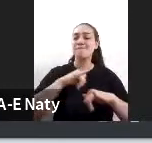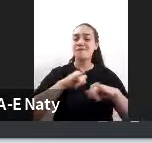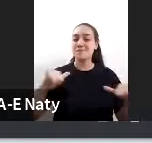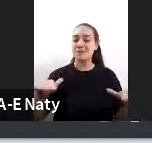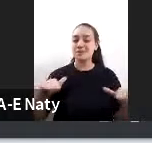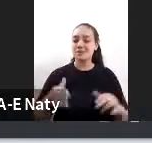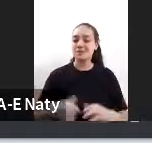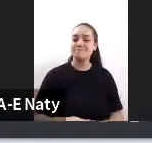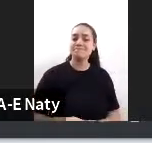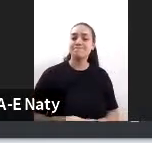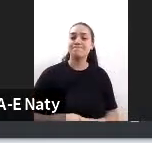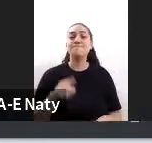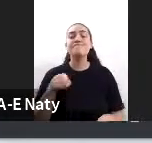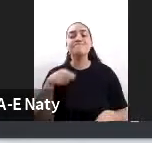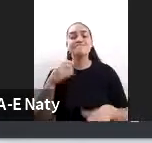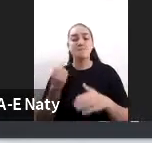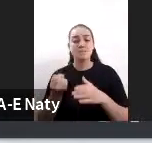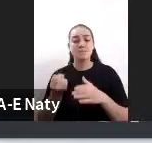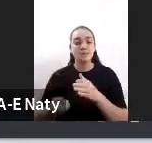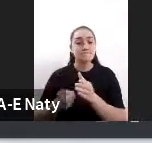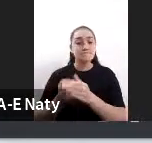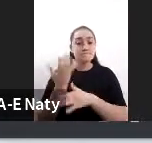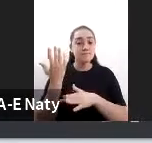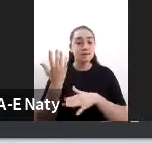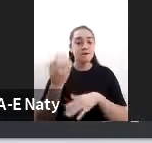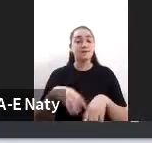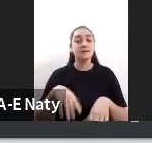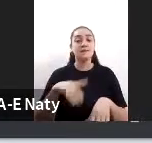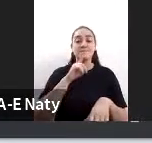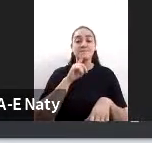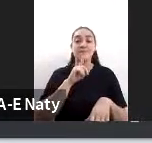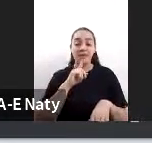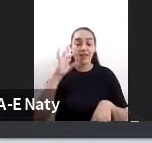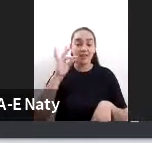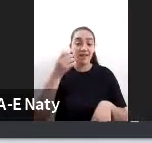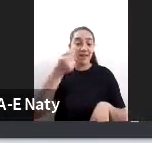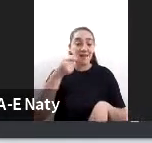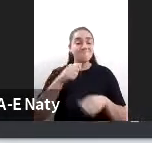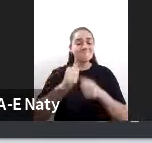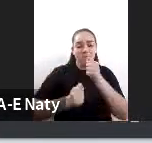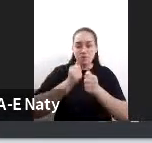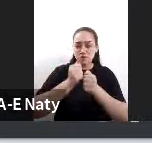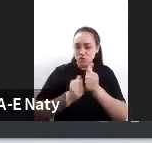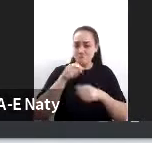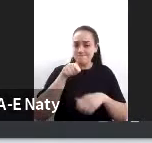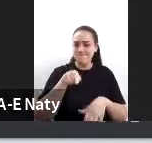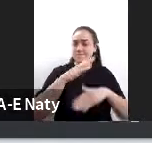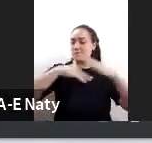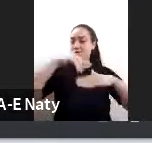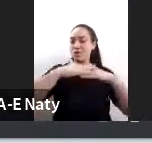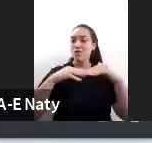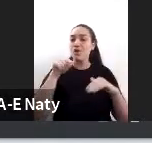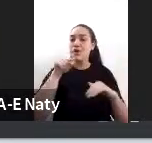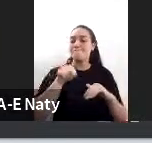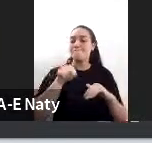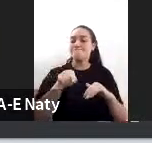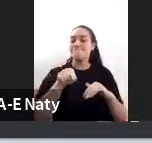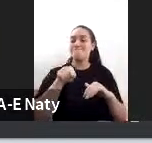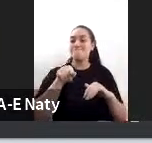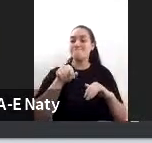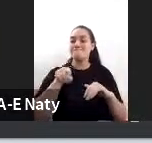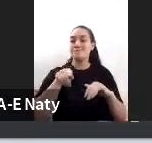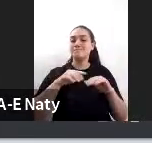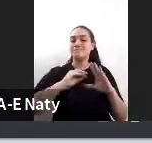empieza la TDA a operar la TDA tiene en su infraestructura subidos o